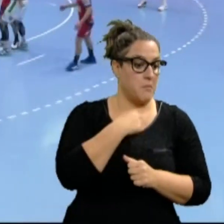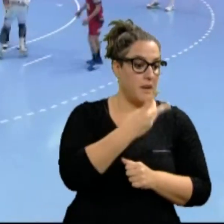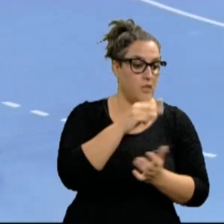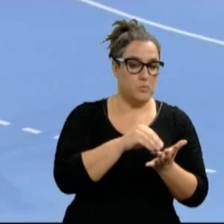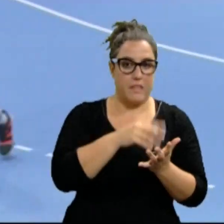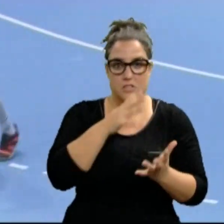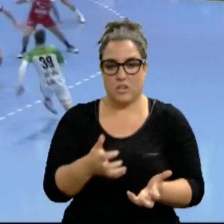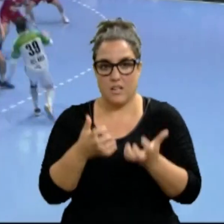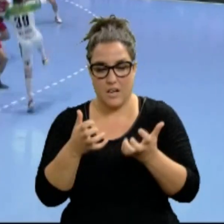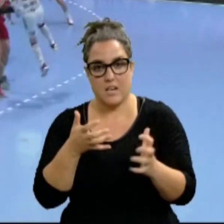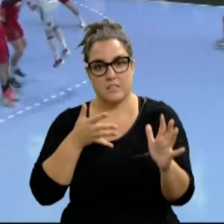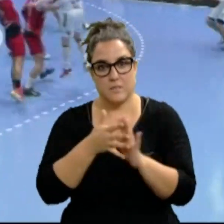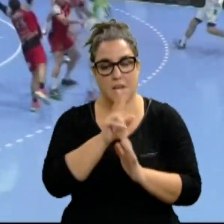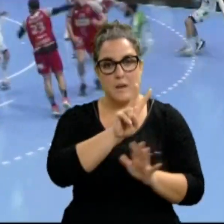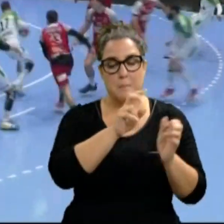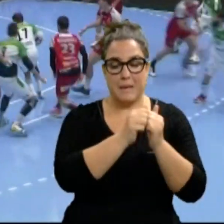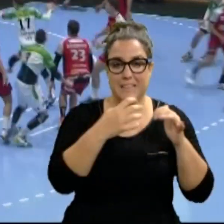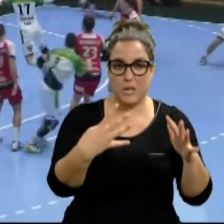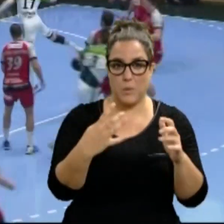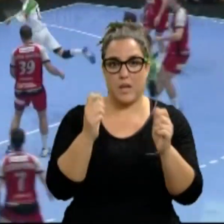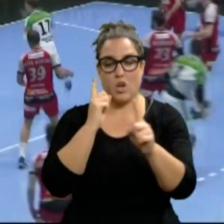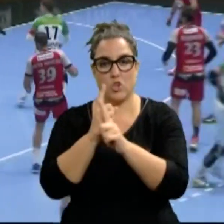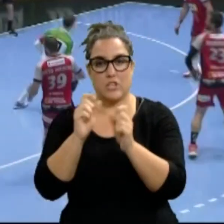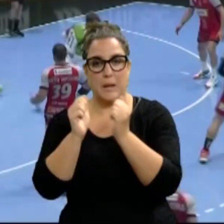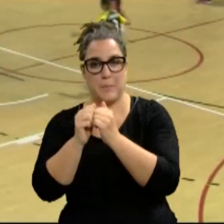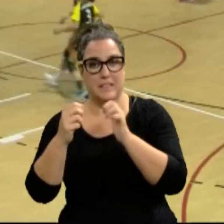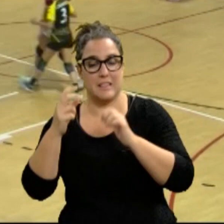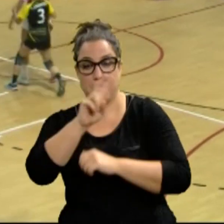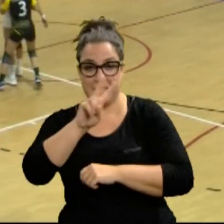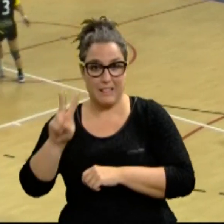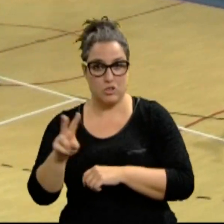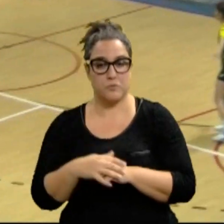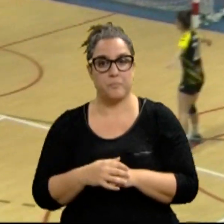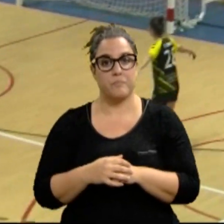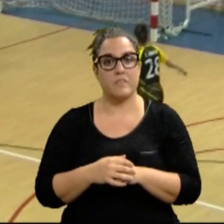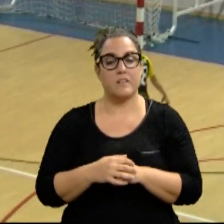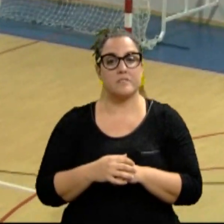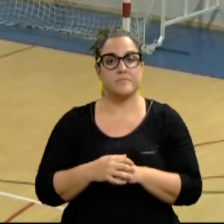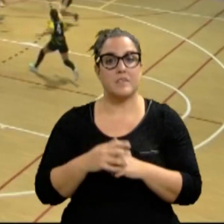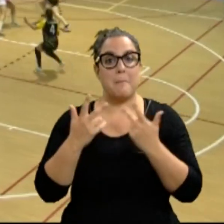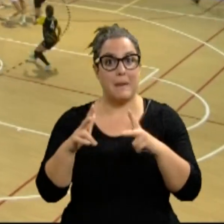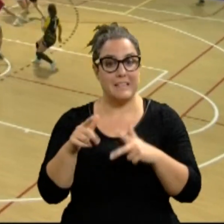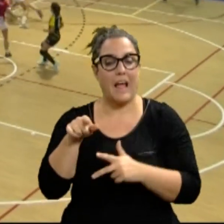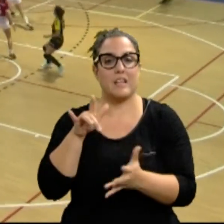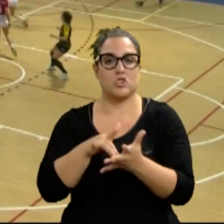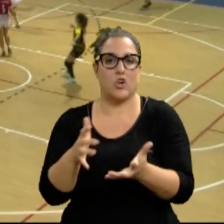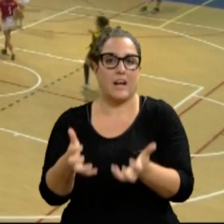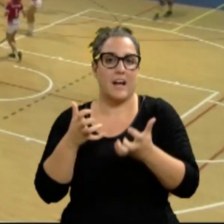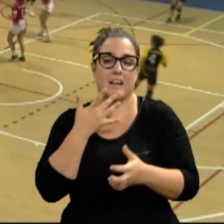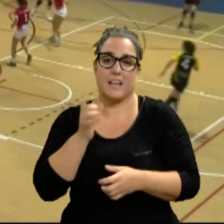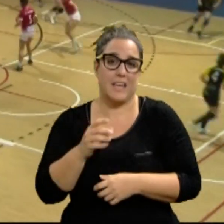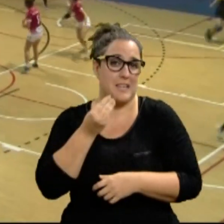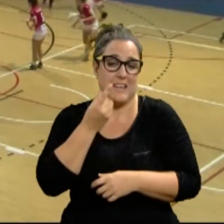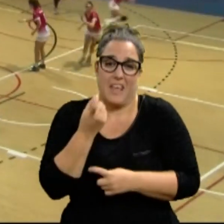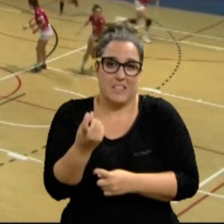por 29-22 a un Huesca que llegaba a Pamplona tras enlazar seis triunfos seguidos. Hubo Derby Navarro en división de Norclata que se saldó con la victoria de quien más lo